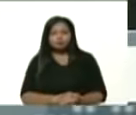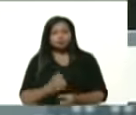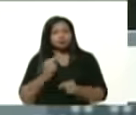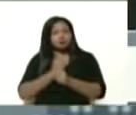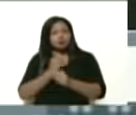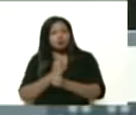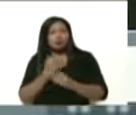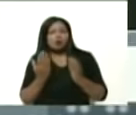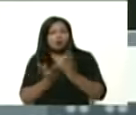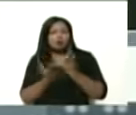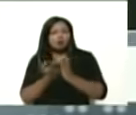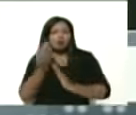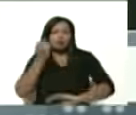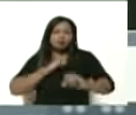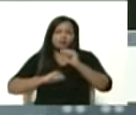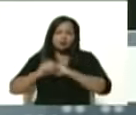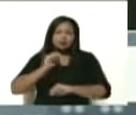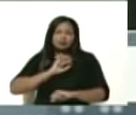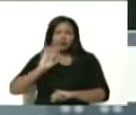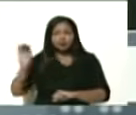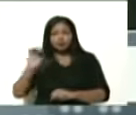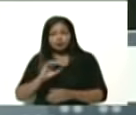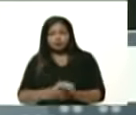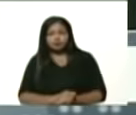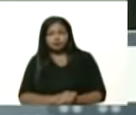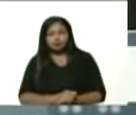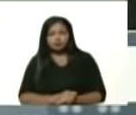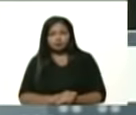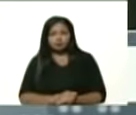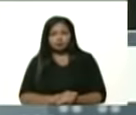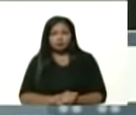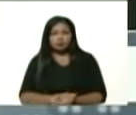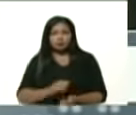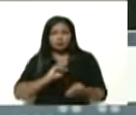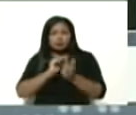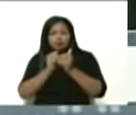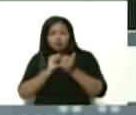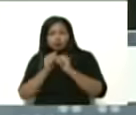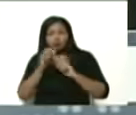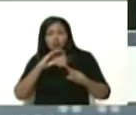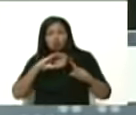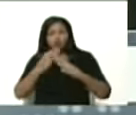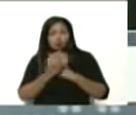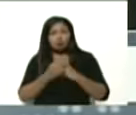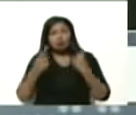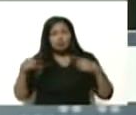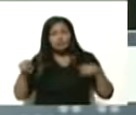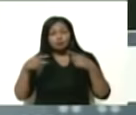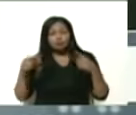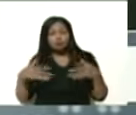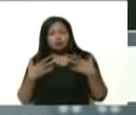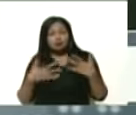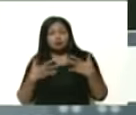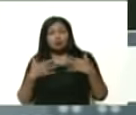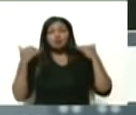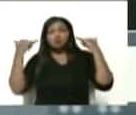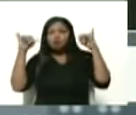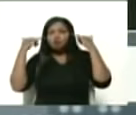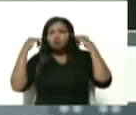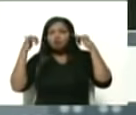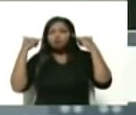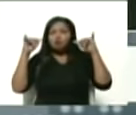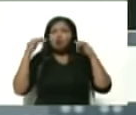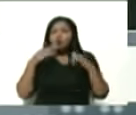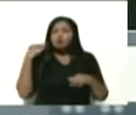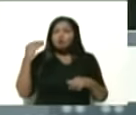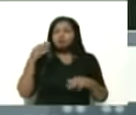en el estudio, en la defensa del país, en el deporte, en la cultura, en la música, en la alegría, en la rumba. La juventud va a la